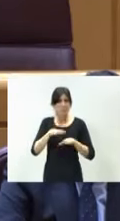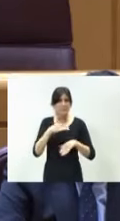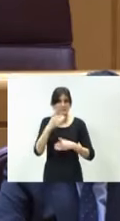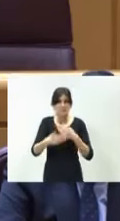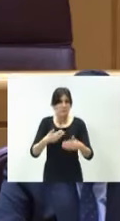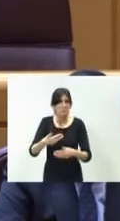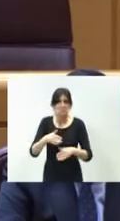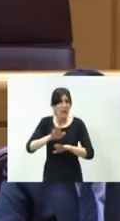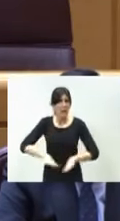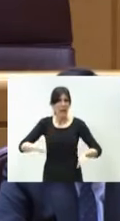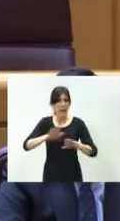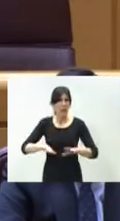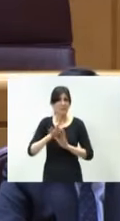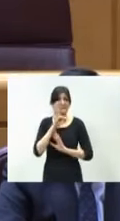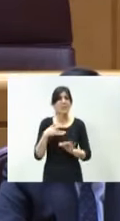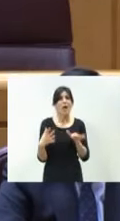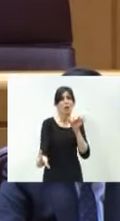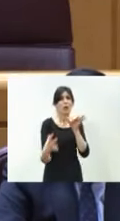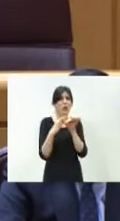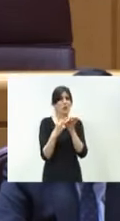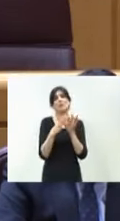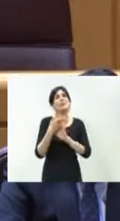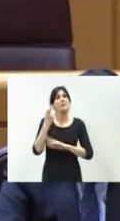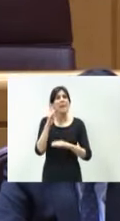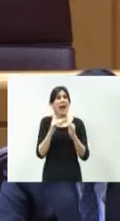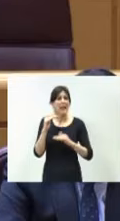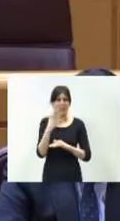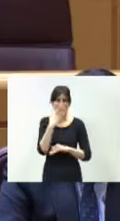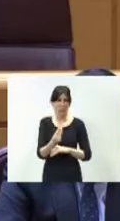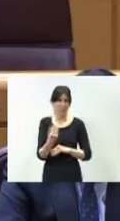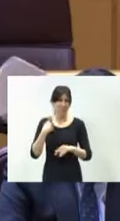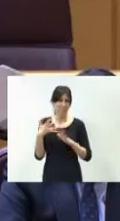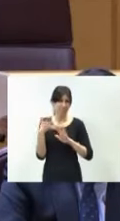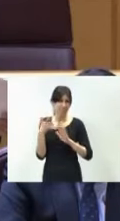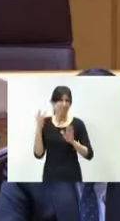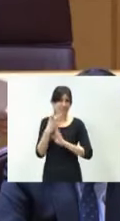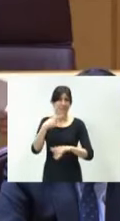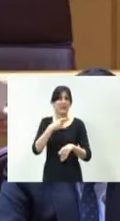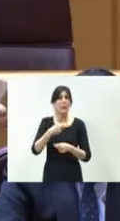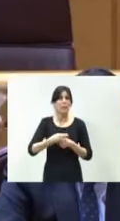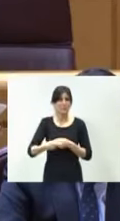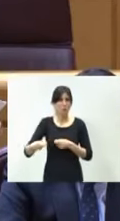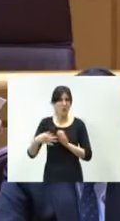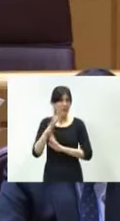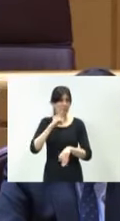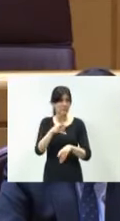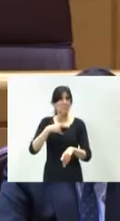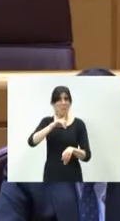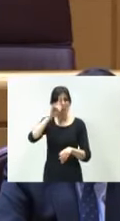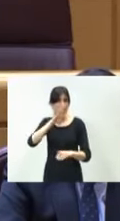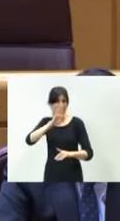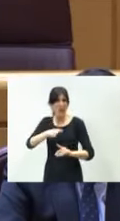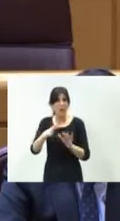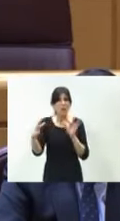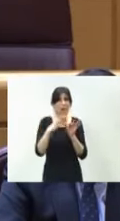la conexión de la alta velocidad con Vitoria. Del ferrocarril Madrid directo, mejor no hablar, porque ustedes, desde luego, no quieren